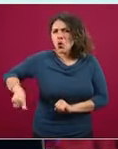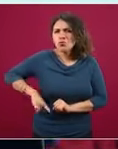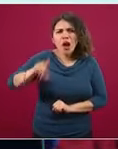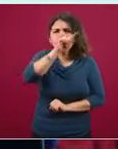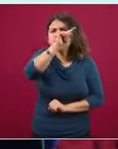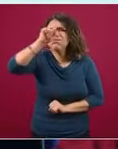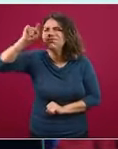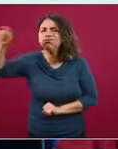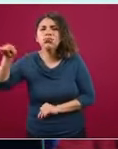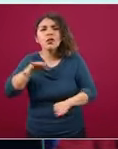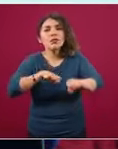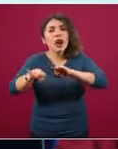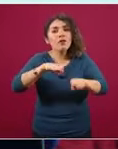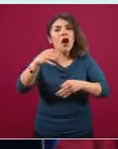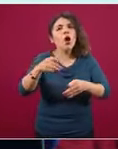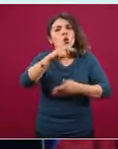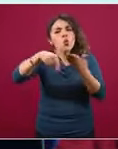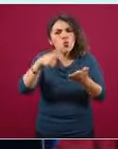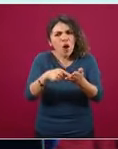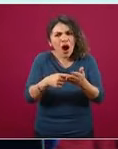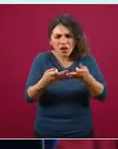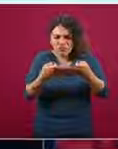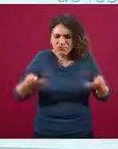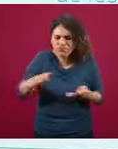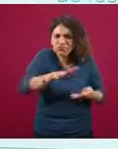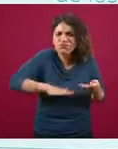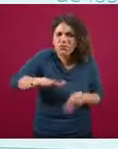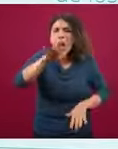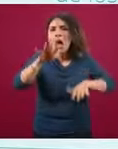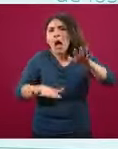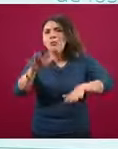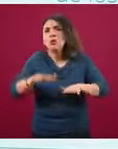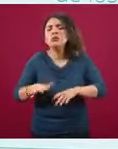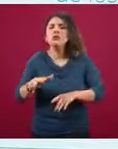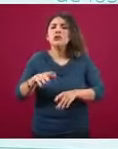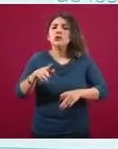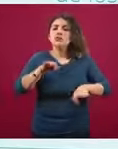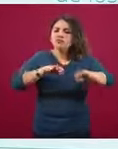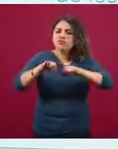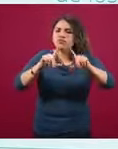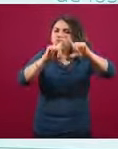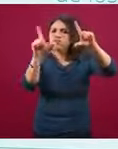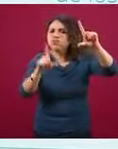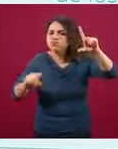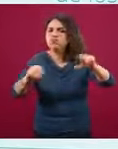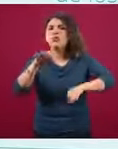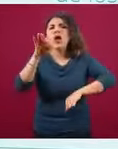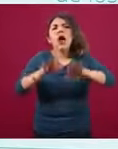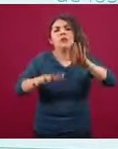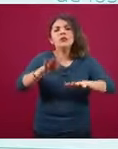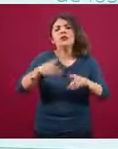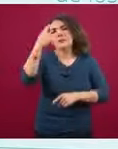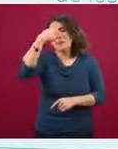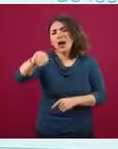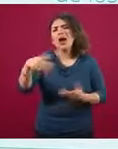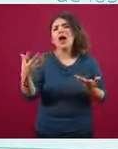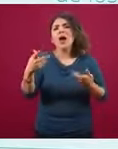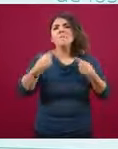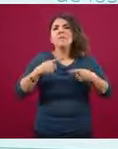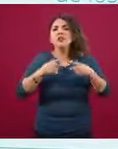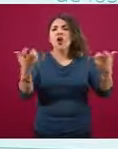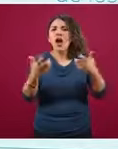trabajando en territorio. Háblese de servidores de la nación, háblese de sembradores de vida y